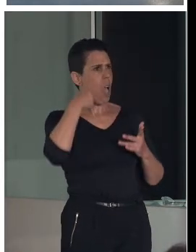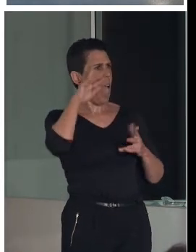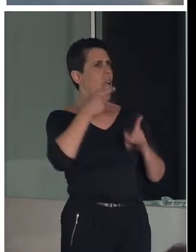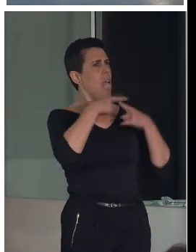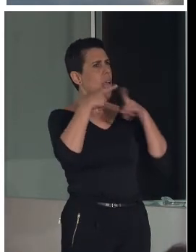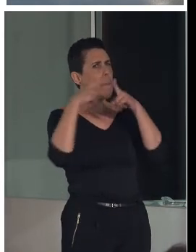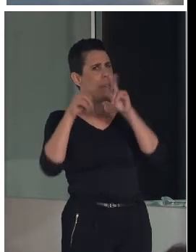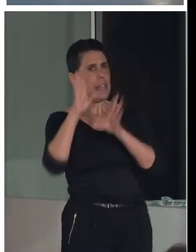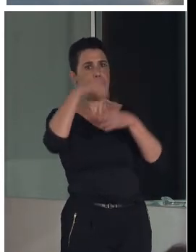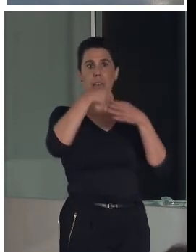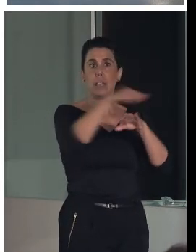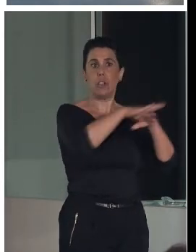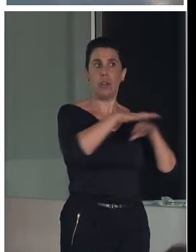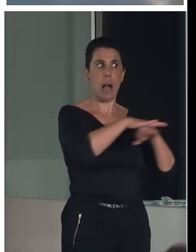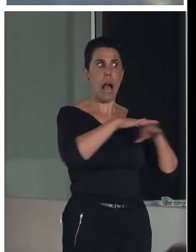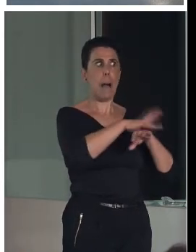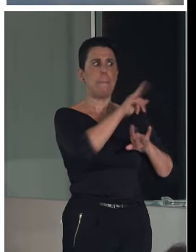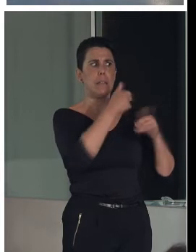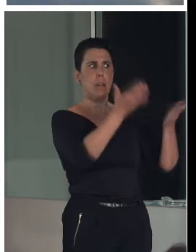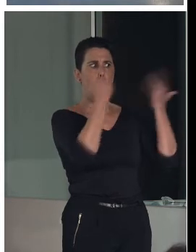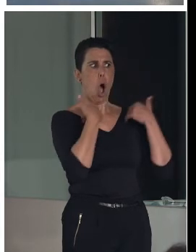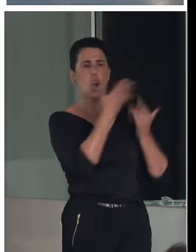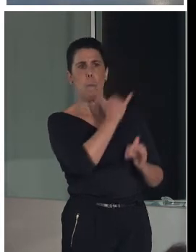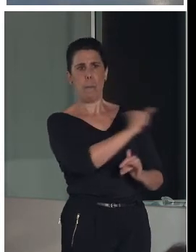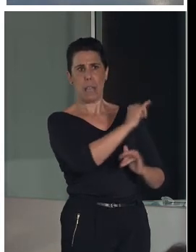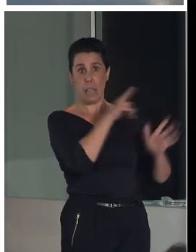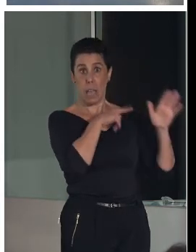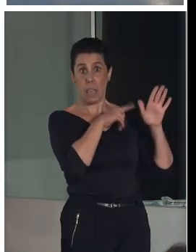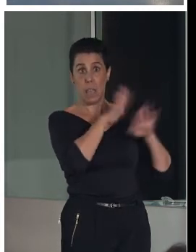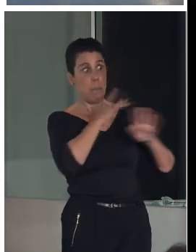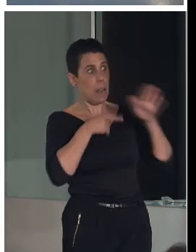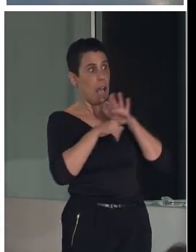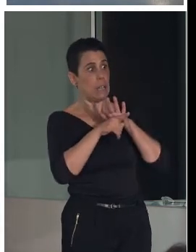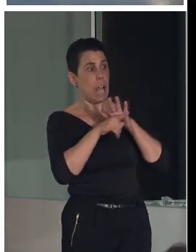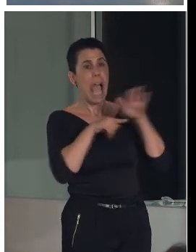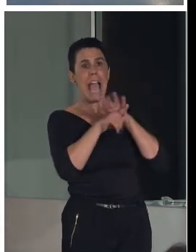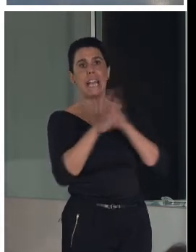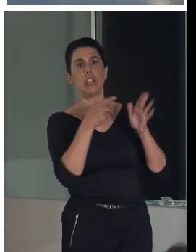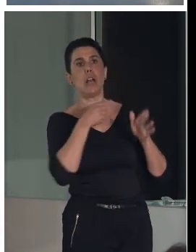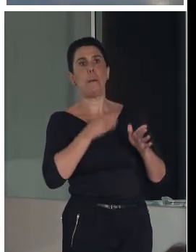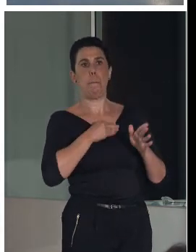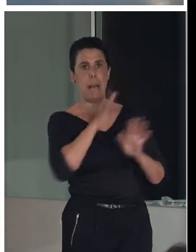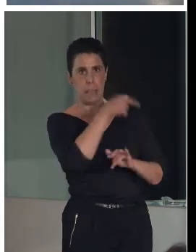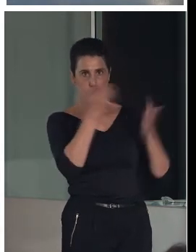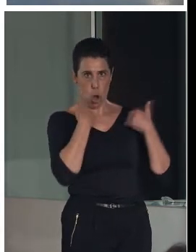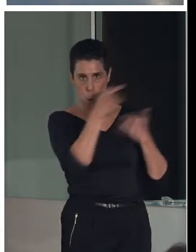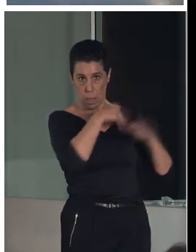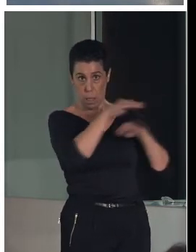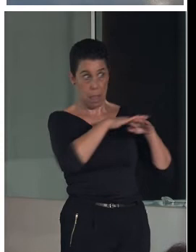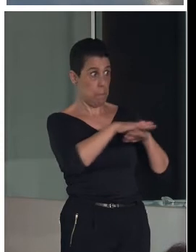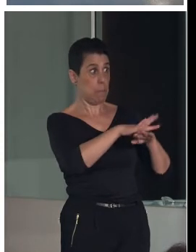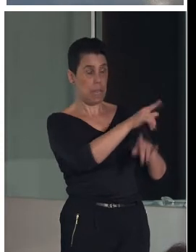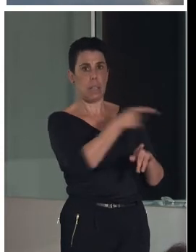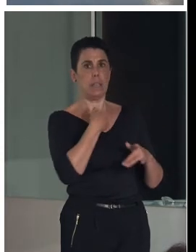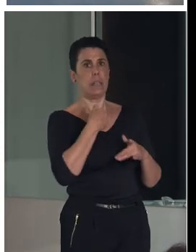Administración, en los lugares donde se tienen competencias para gestionar el patrimonio, y, por tanto, la verdad es que tengo una